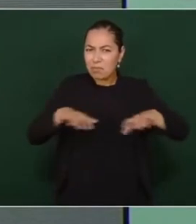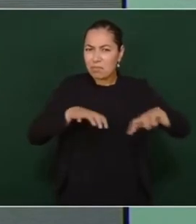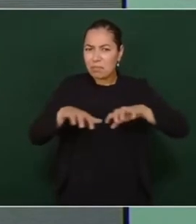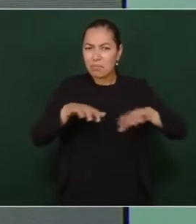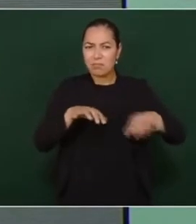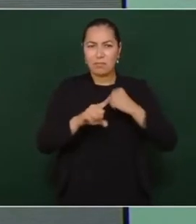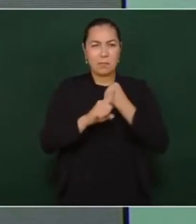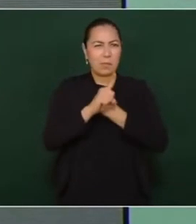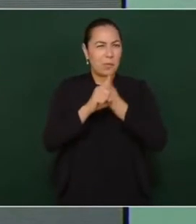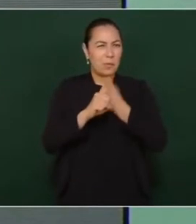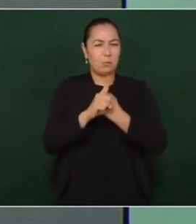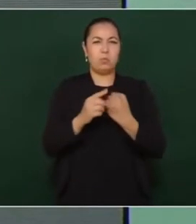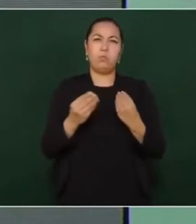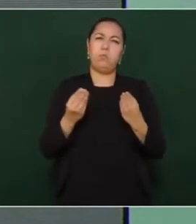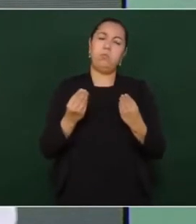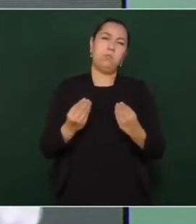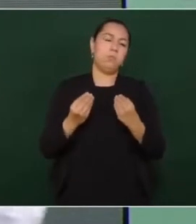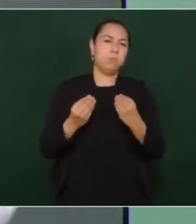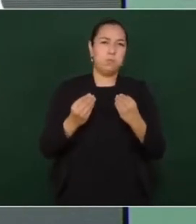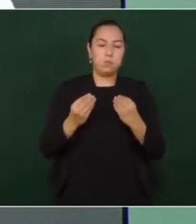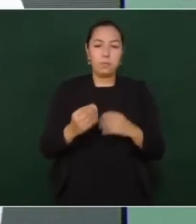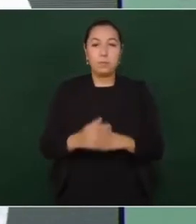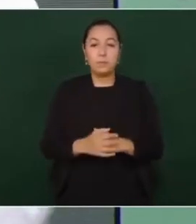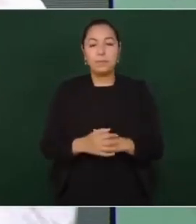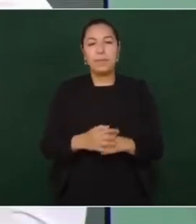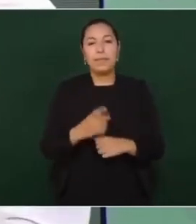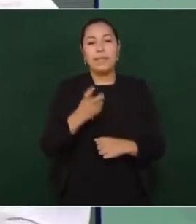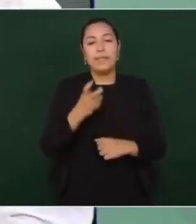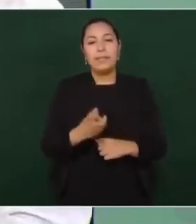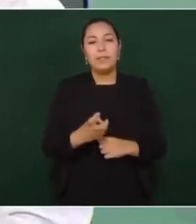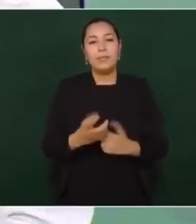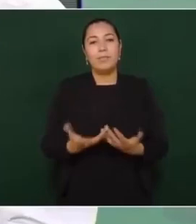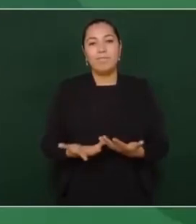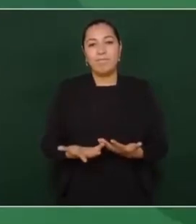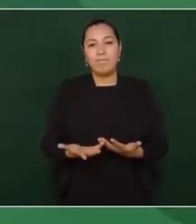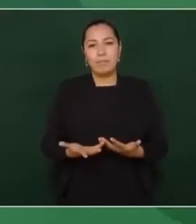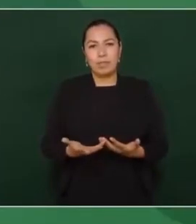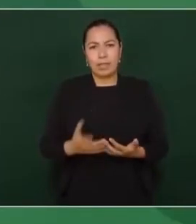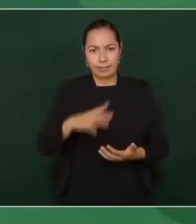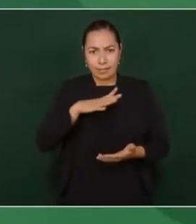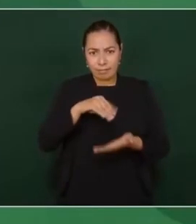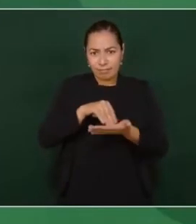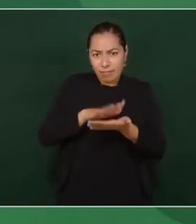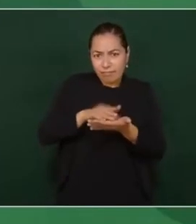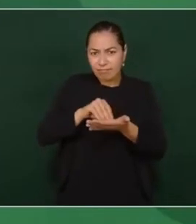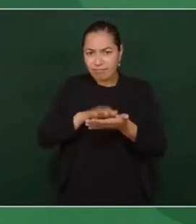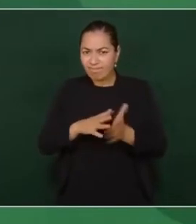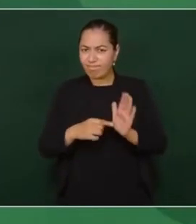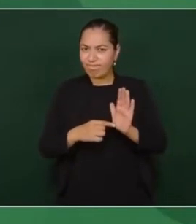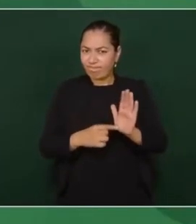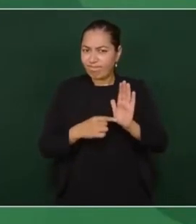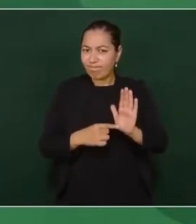problemas, problemas. Eso no se registra. Aprovecho para